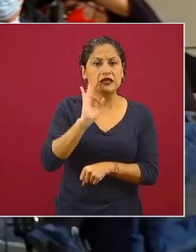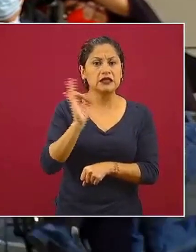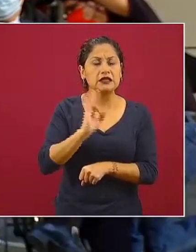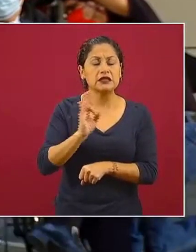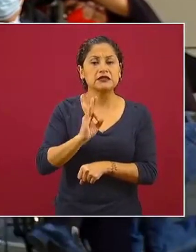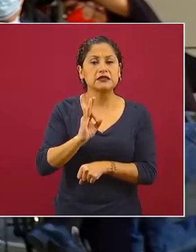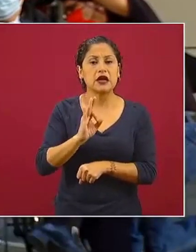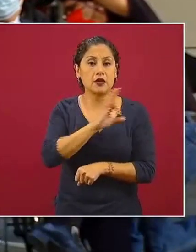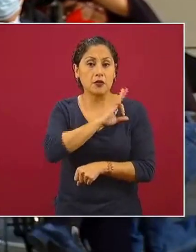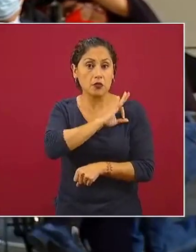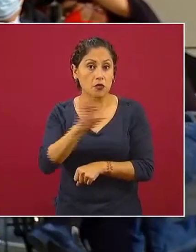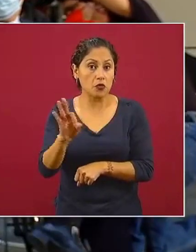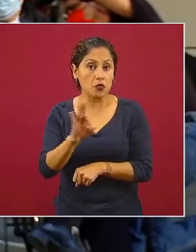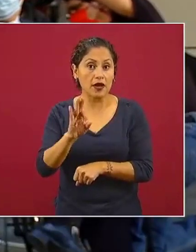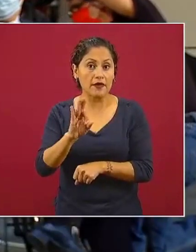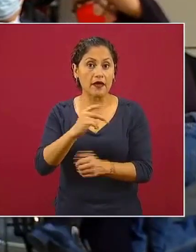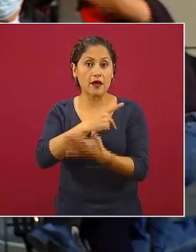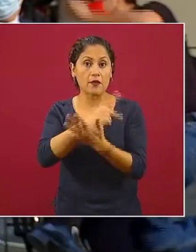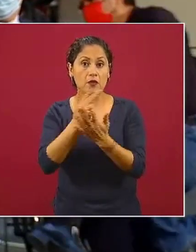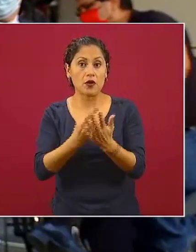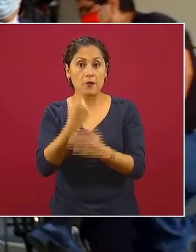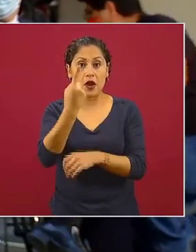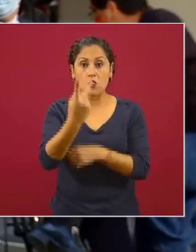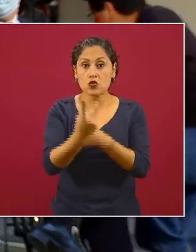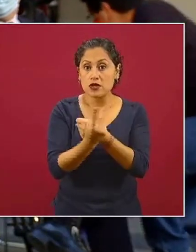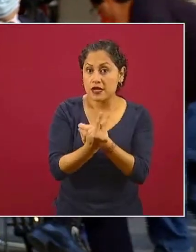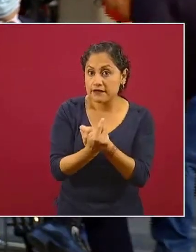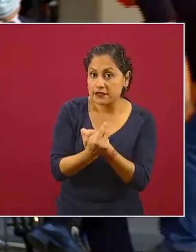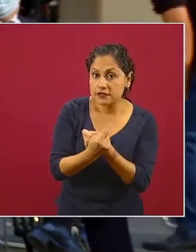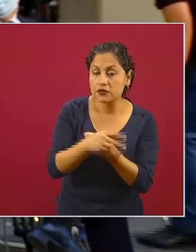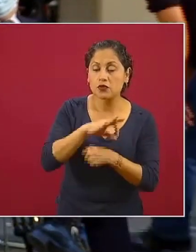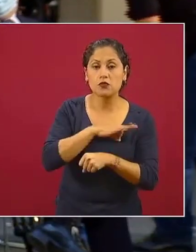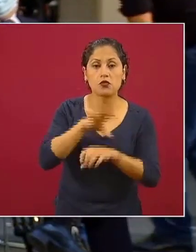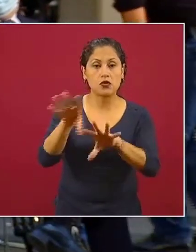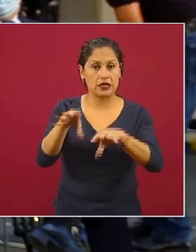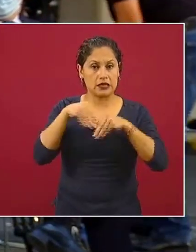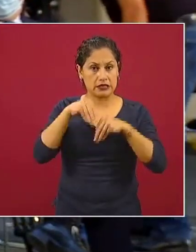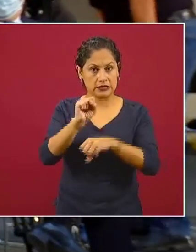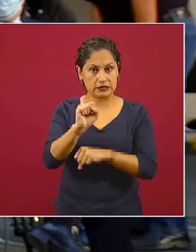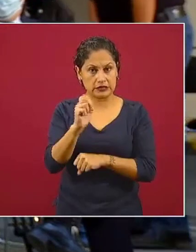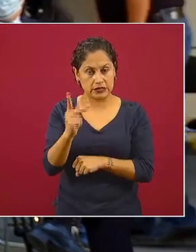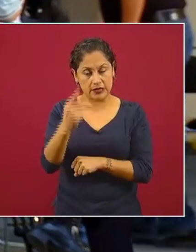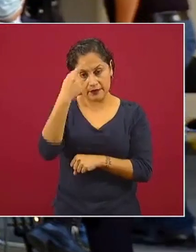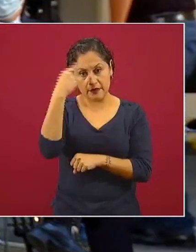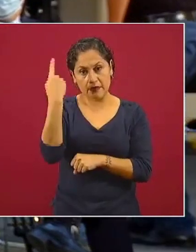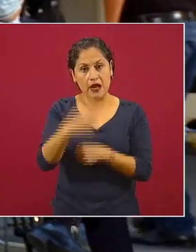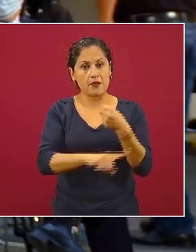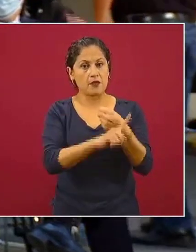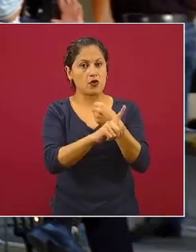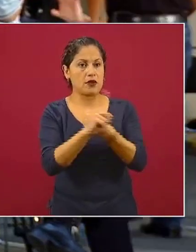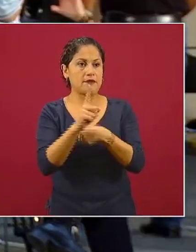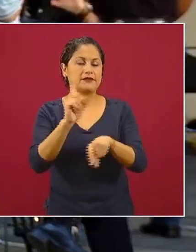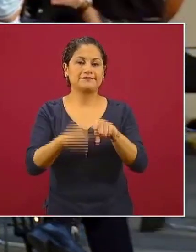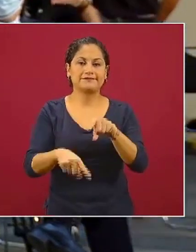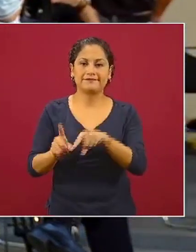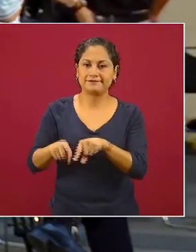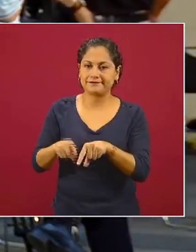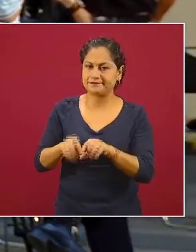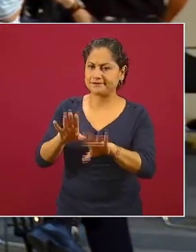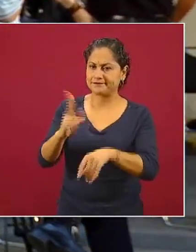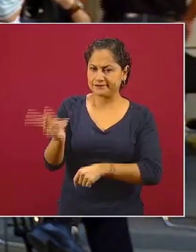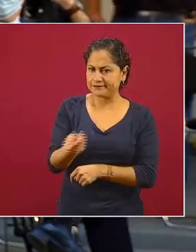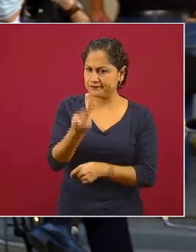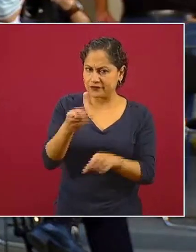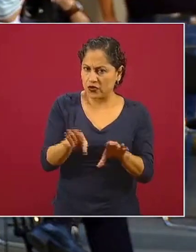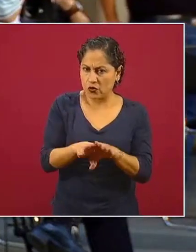canal de televisión y también mediante internet para obviamente evitar todo este tipo de problemas que están sucediendo ¿cómo va el avance